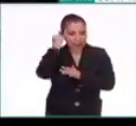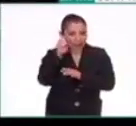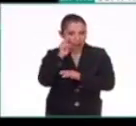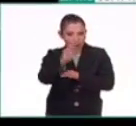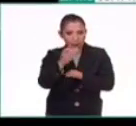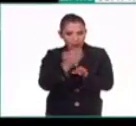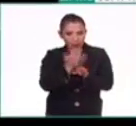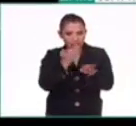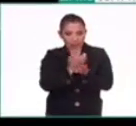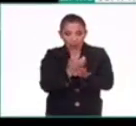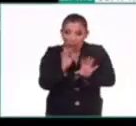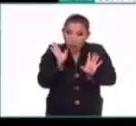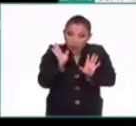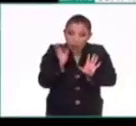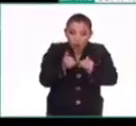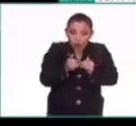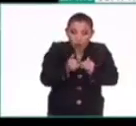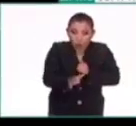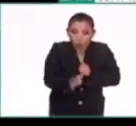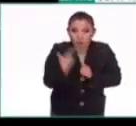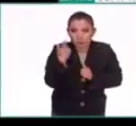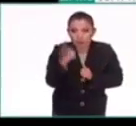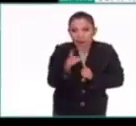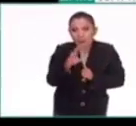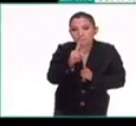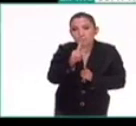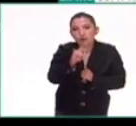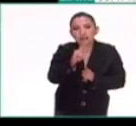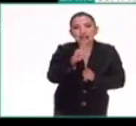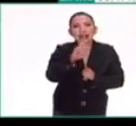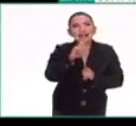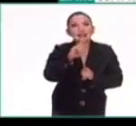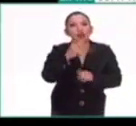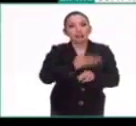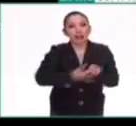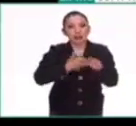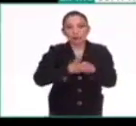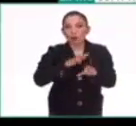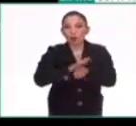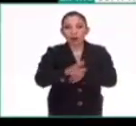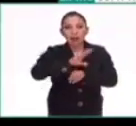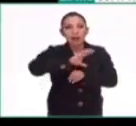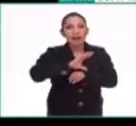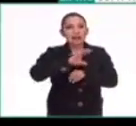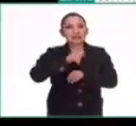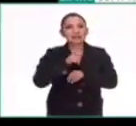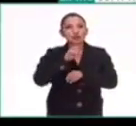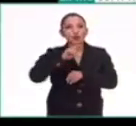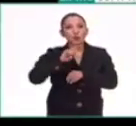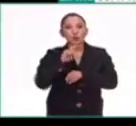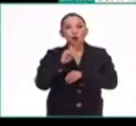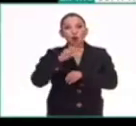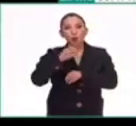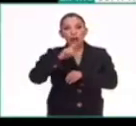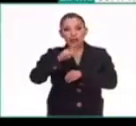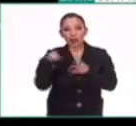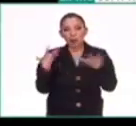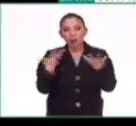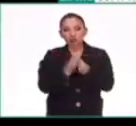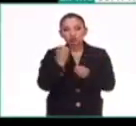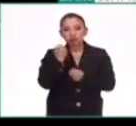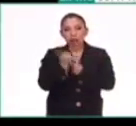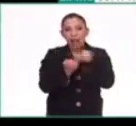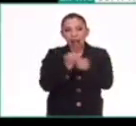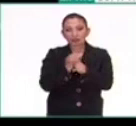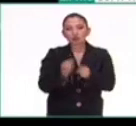vamos a tener, por lo menos, por lo menos, para el posclásico tardío. Que va a ser el Shupohuali, que es una cuenta de los años, que en algún momento ya